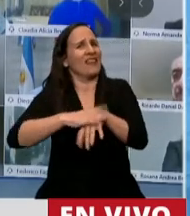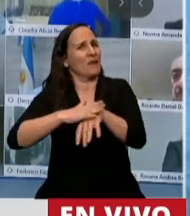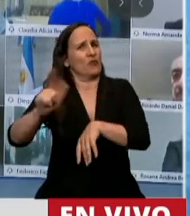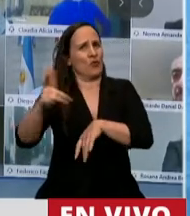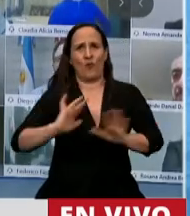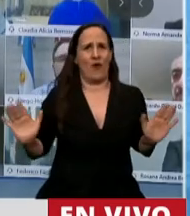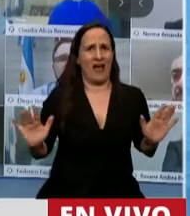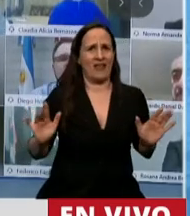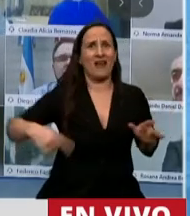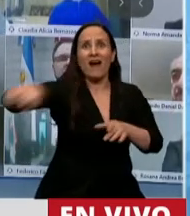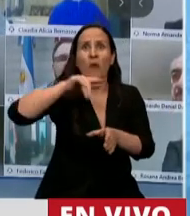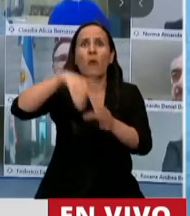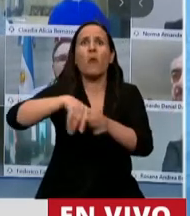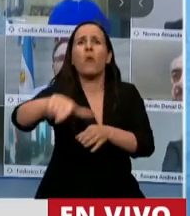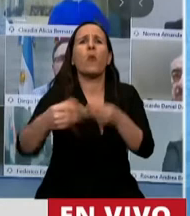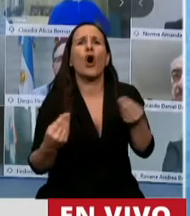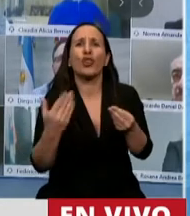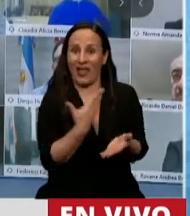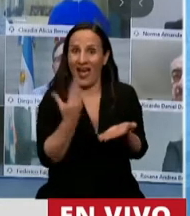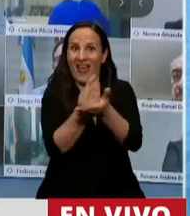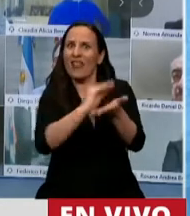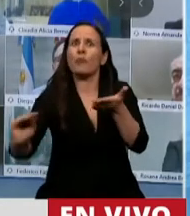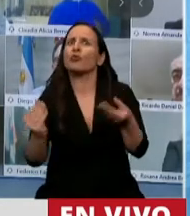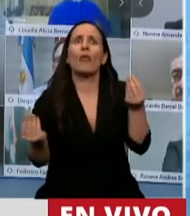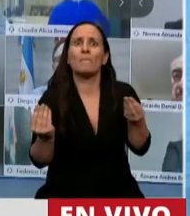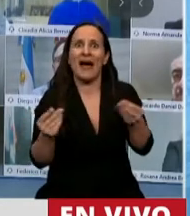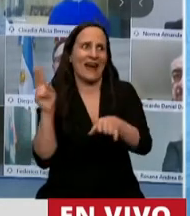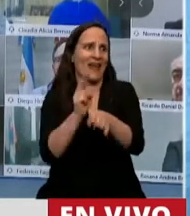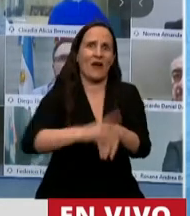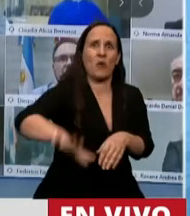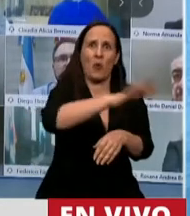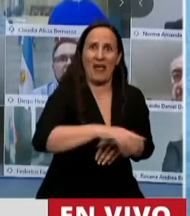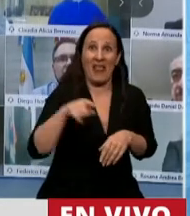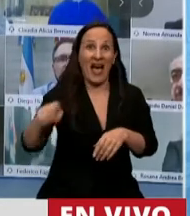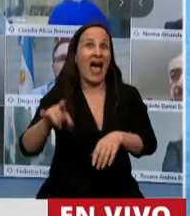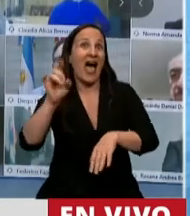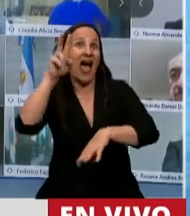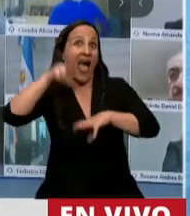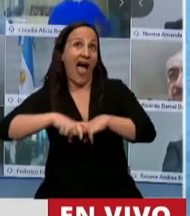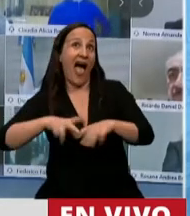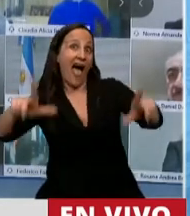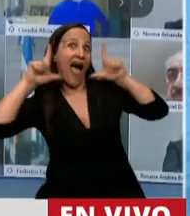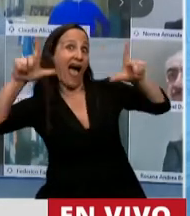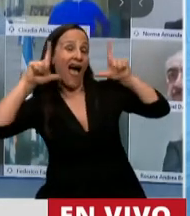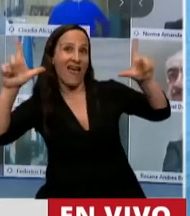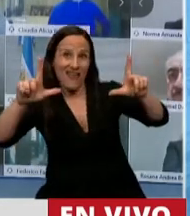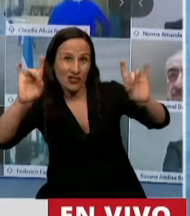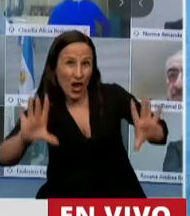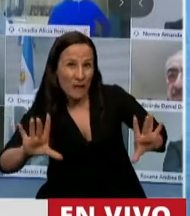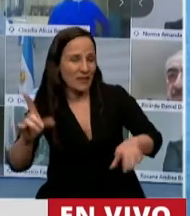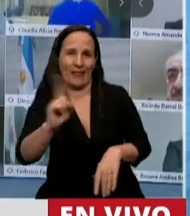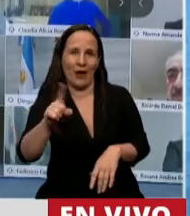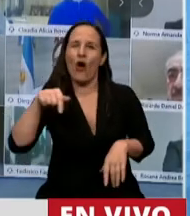fueron votados para defender a la ciudadanía, no para calentar una silla para los medios de comunicación. Y vienen a hablar de